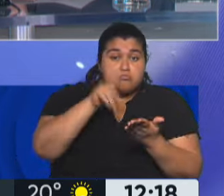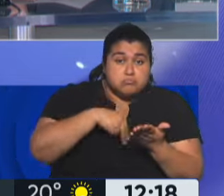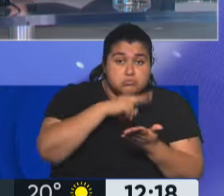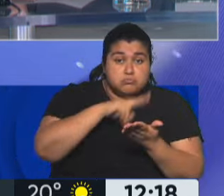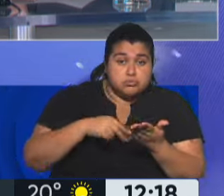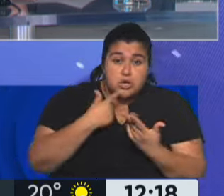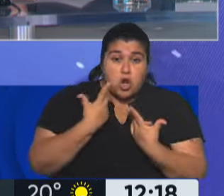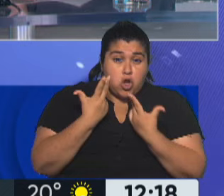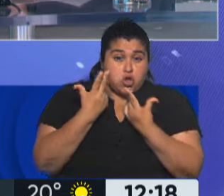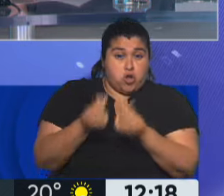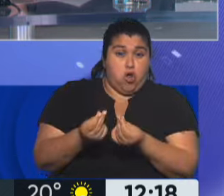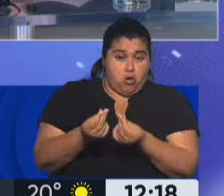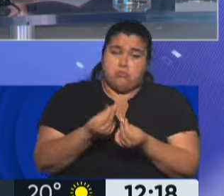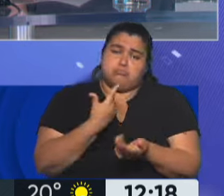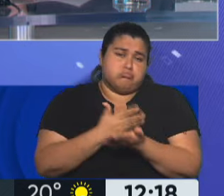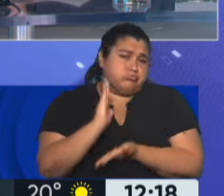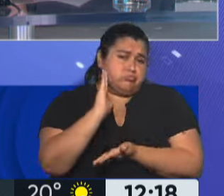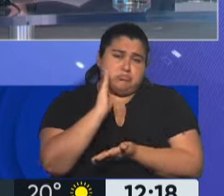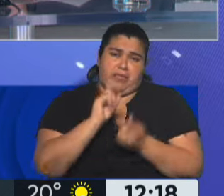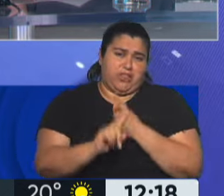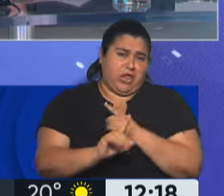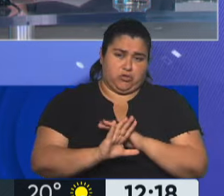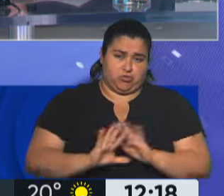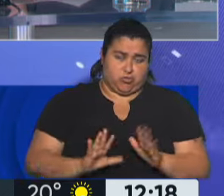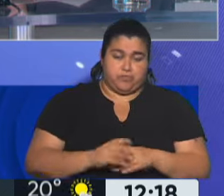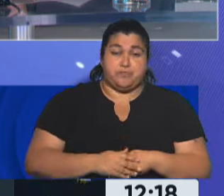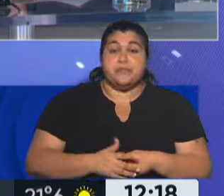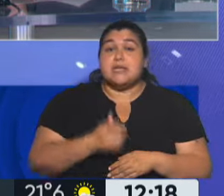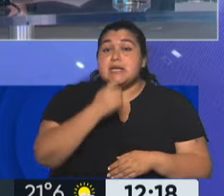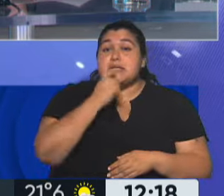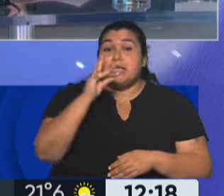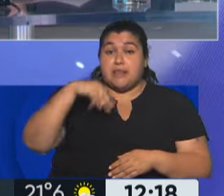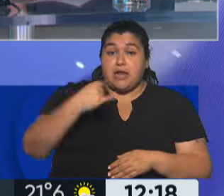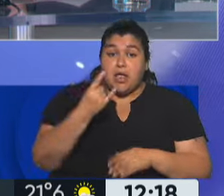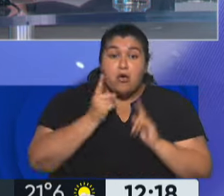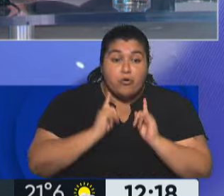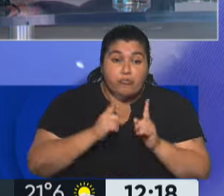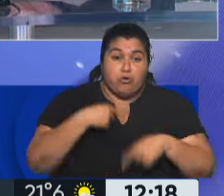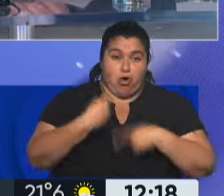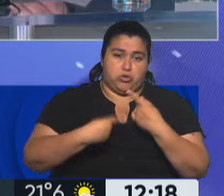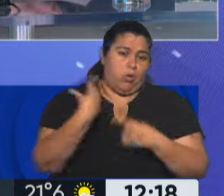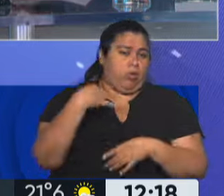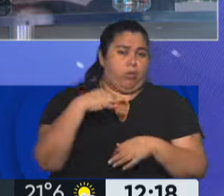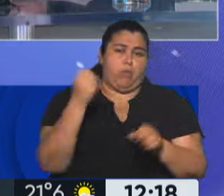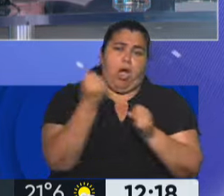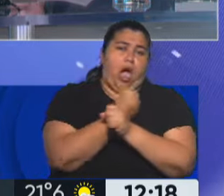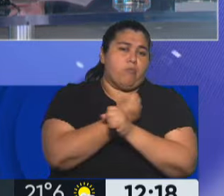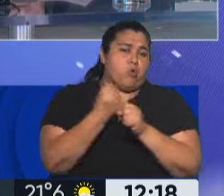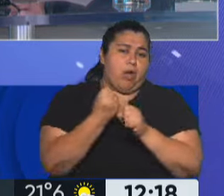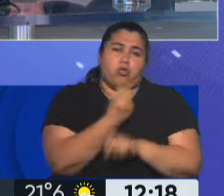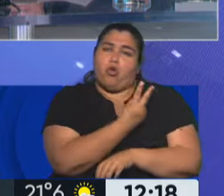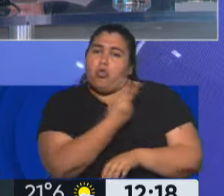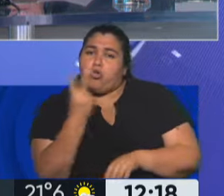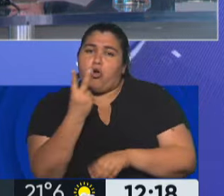ser rechazado. Y para que se mantenga en vigencia, el decreto de necesidad y urgencia tiene que ser aprobado o ratificado por ambas